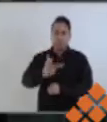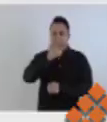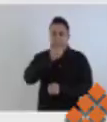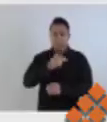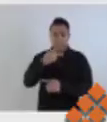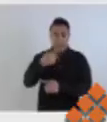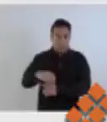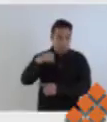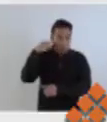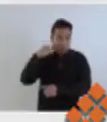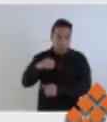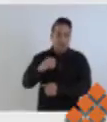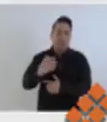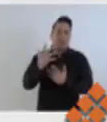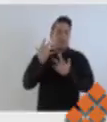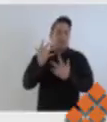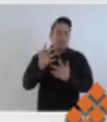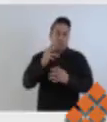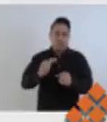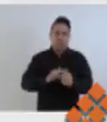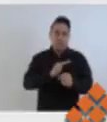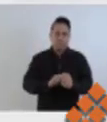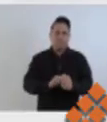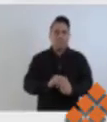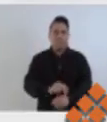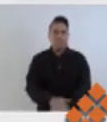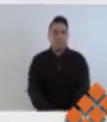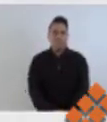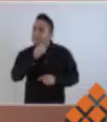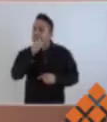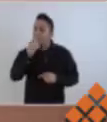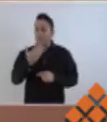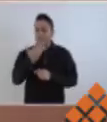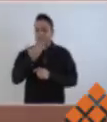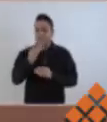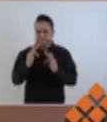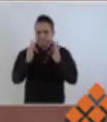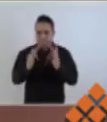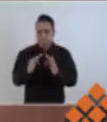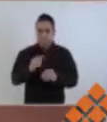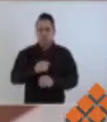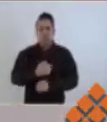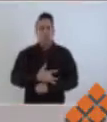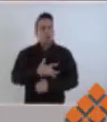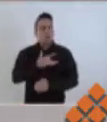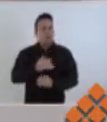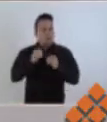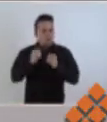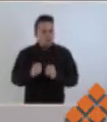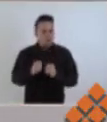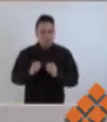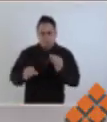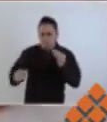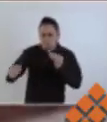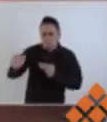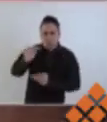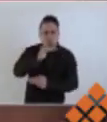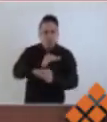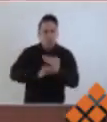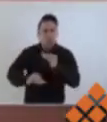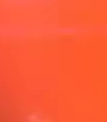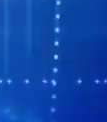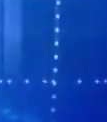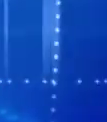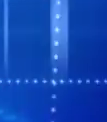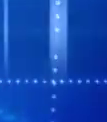y todos los oaxaqueños queremos. Con información de Antonio Juárez, producción de Vicente de la Cruz, Agencia